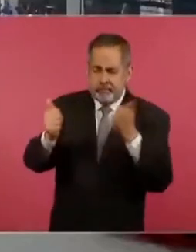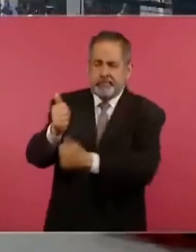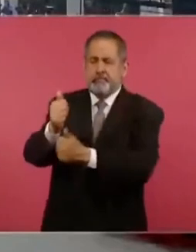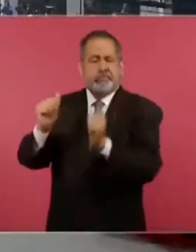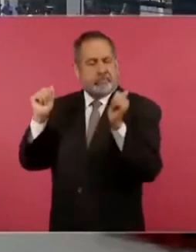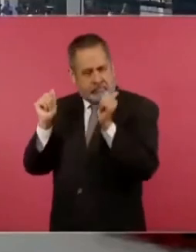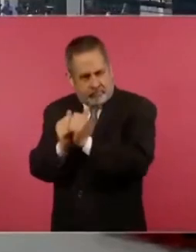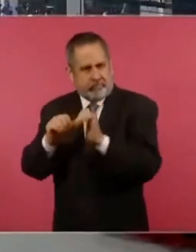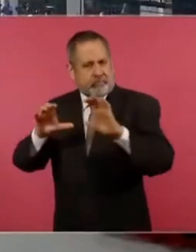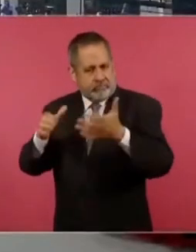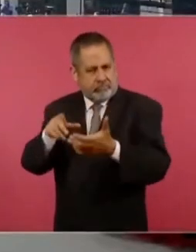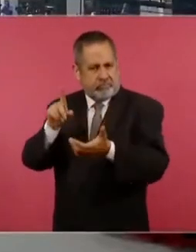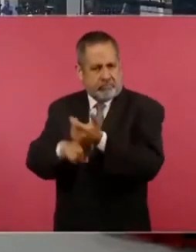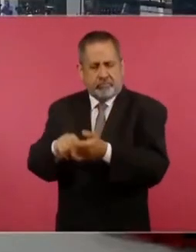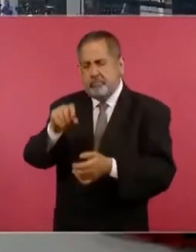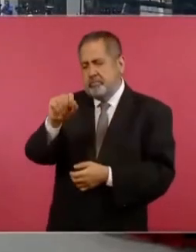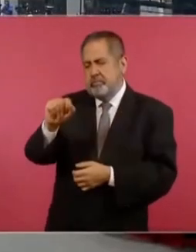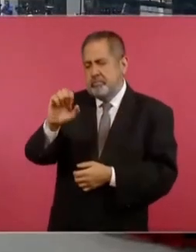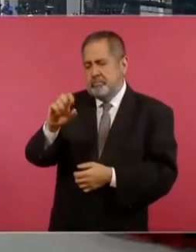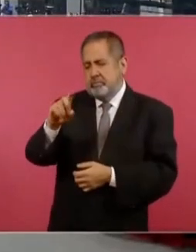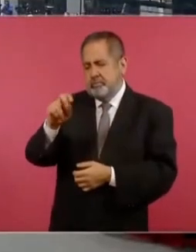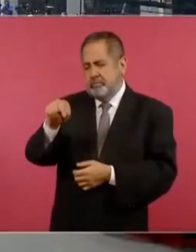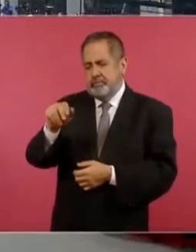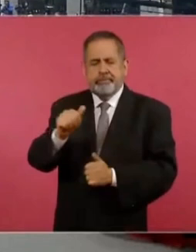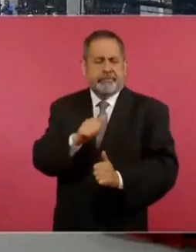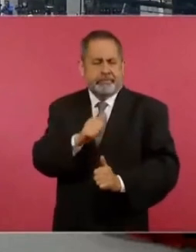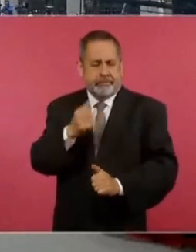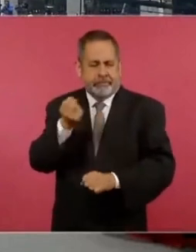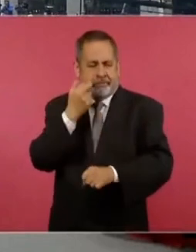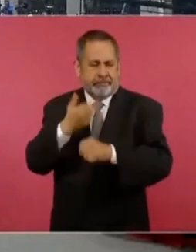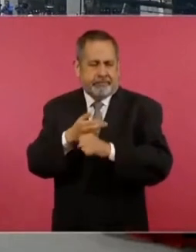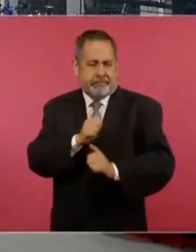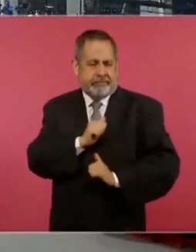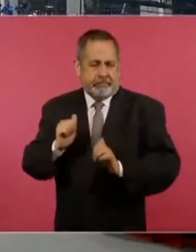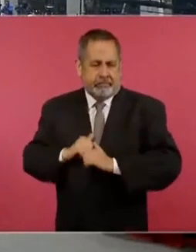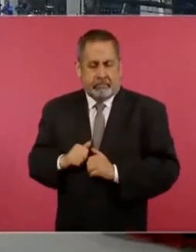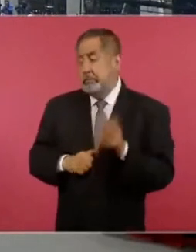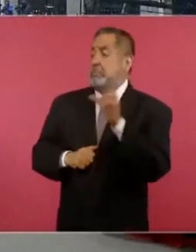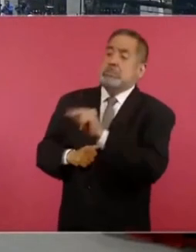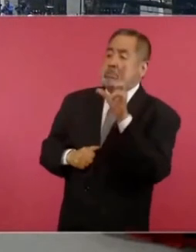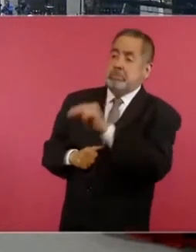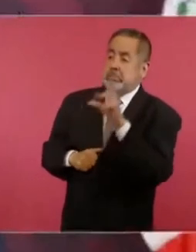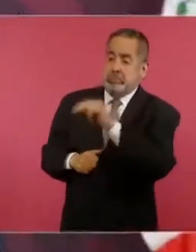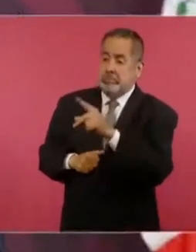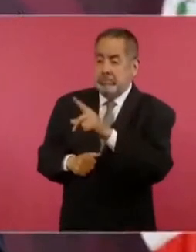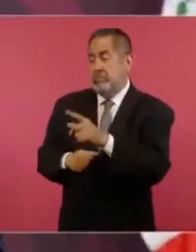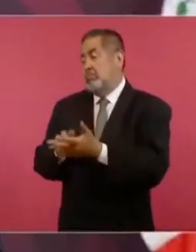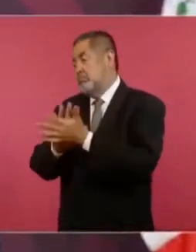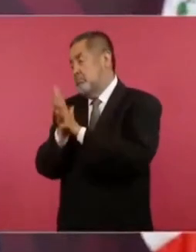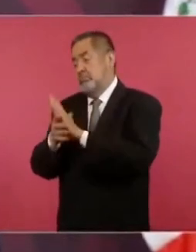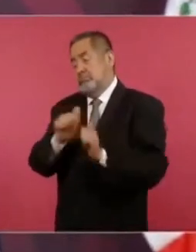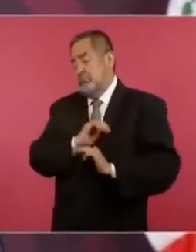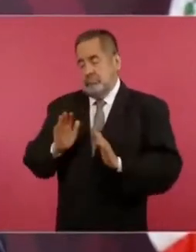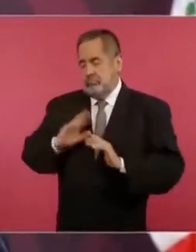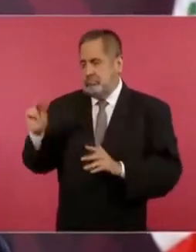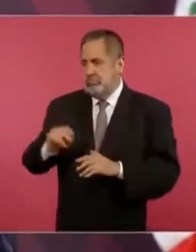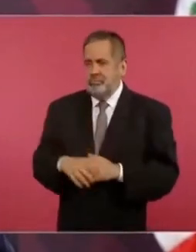dependiendo de la Secretaría de la Defensa. Ah, no, están militarizados.